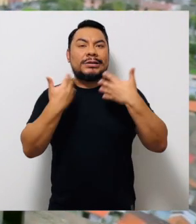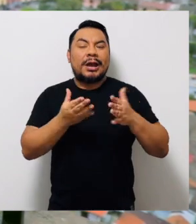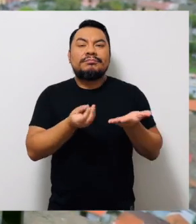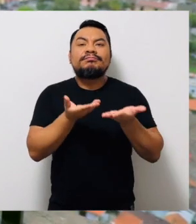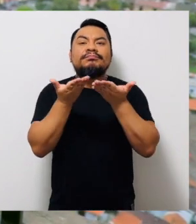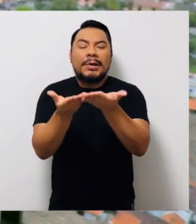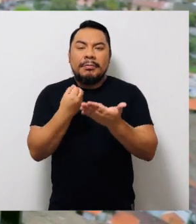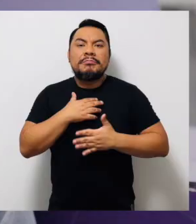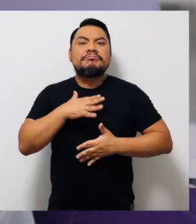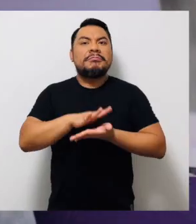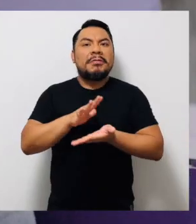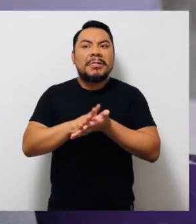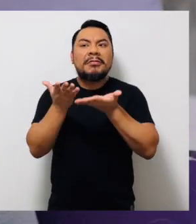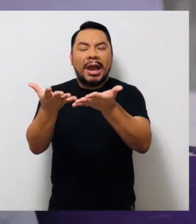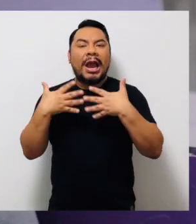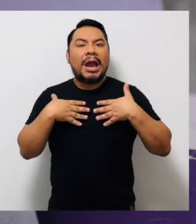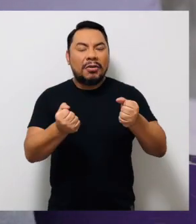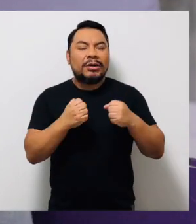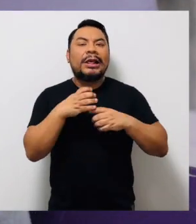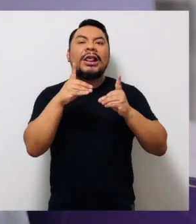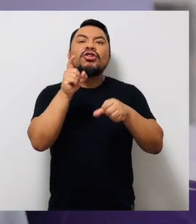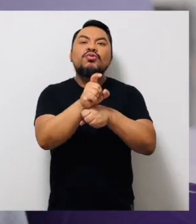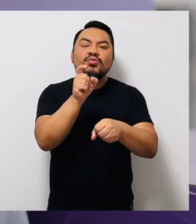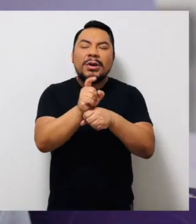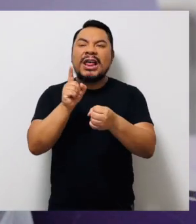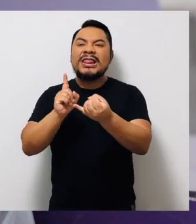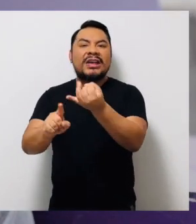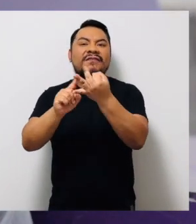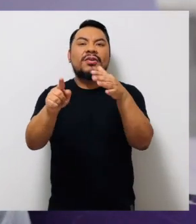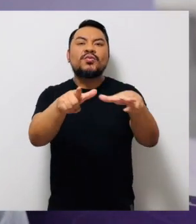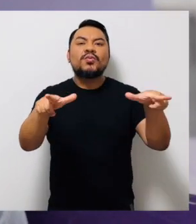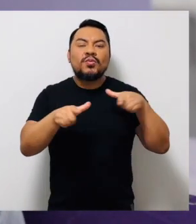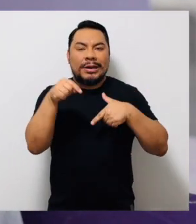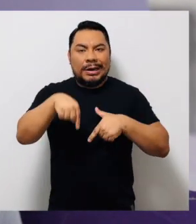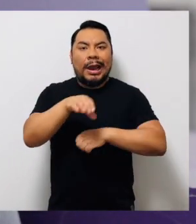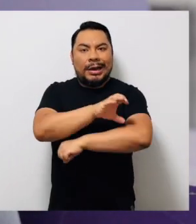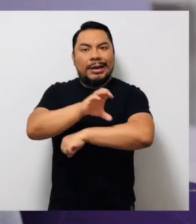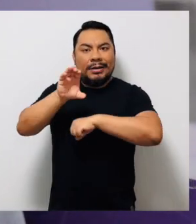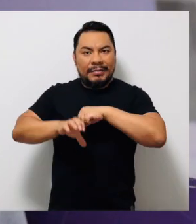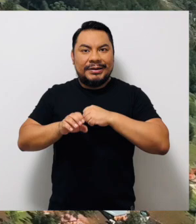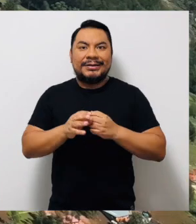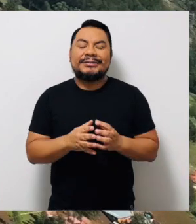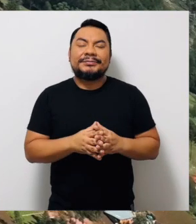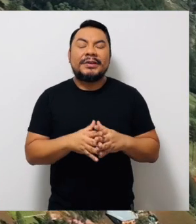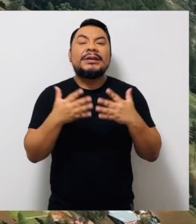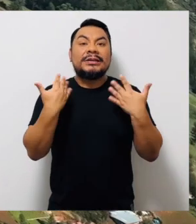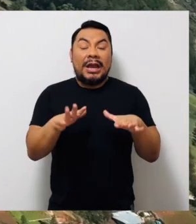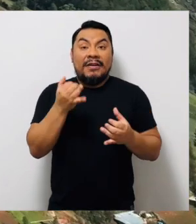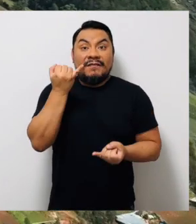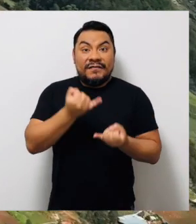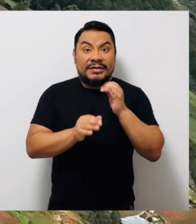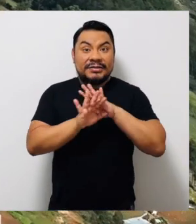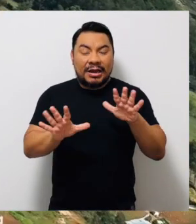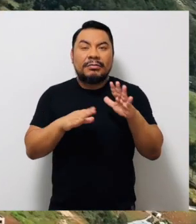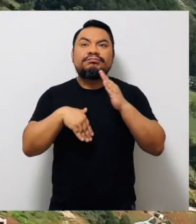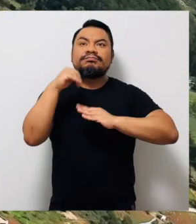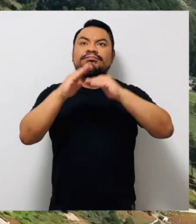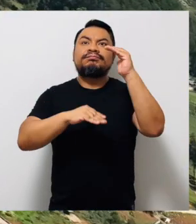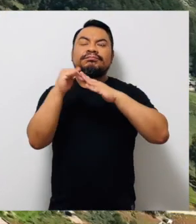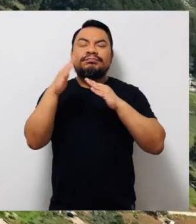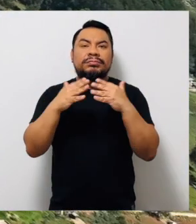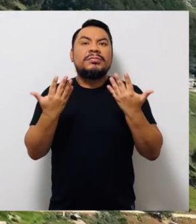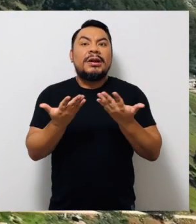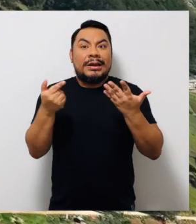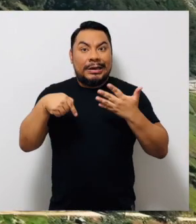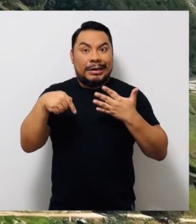estamos llevando bienestar, salud, educación a diferentes lugares de acá de Cajamarca. Hemos terminado una ejecución de